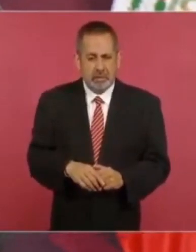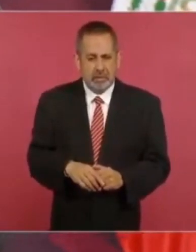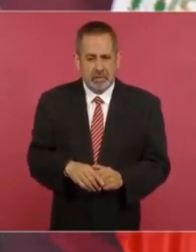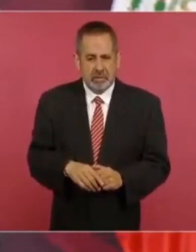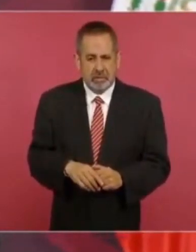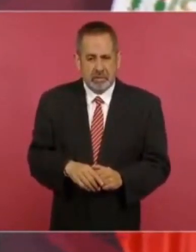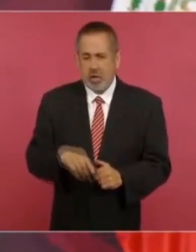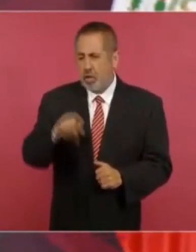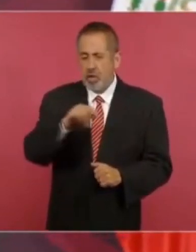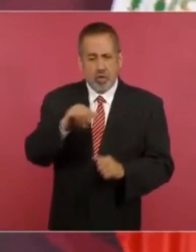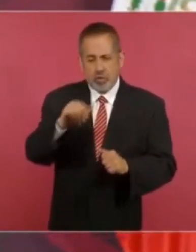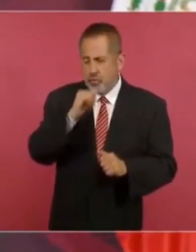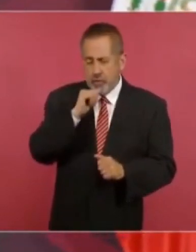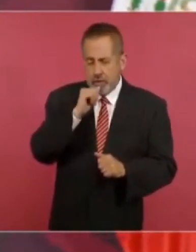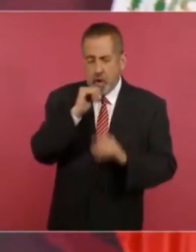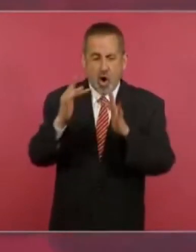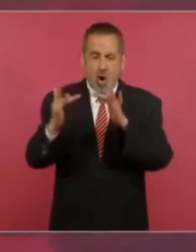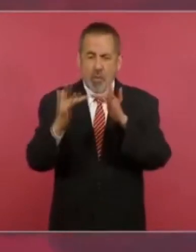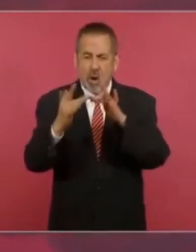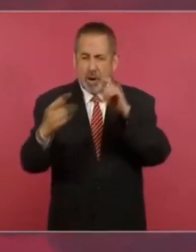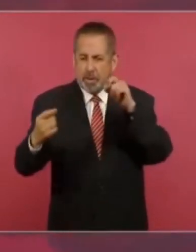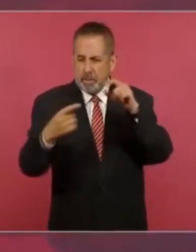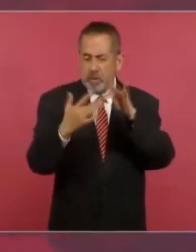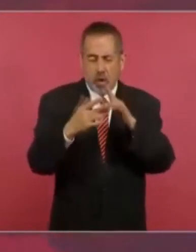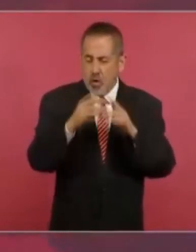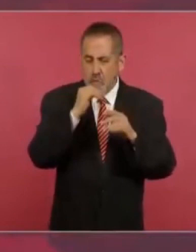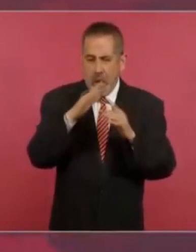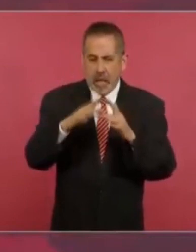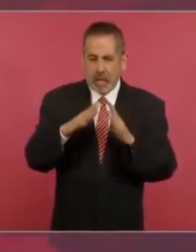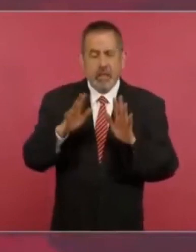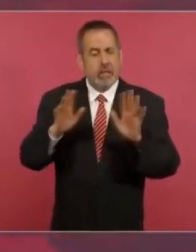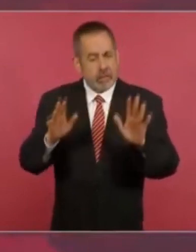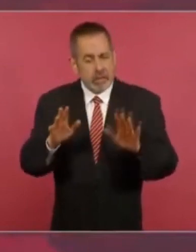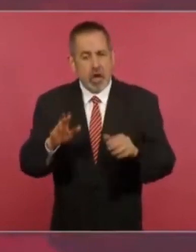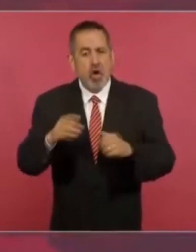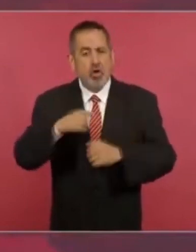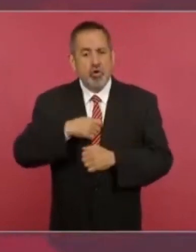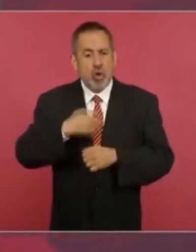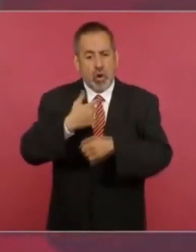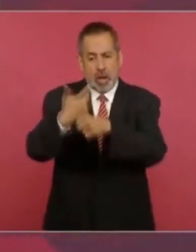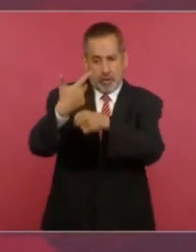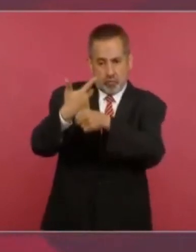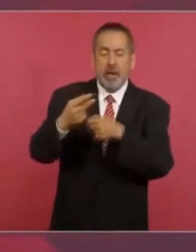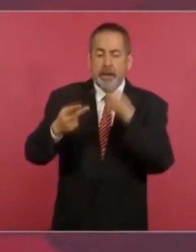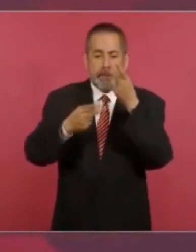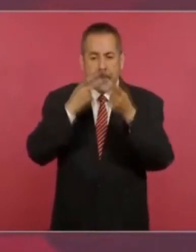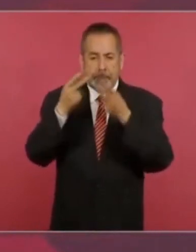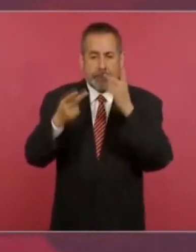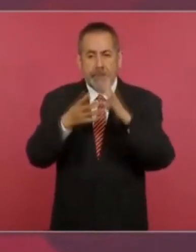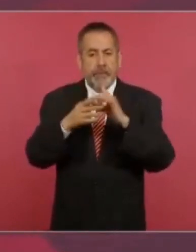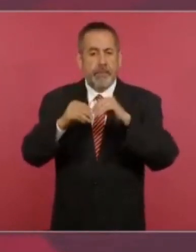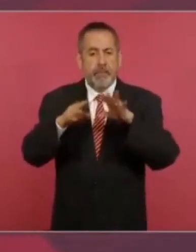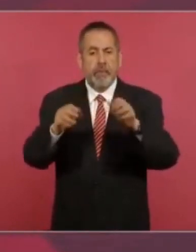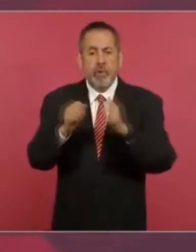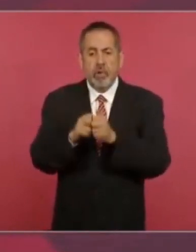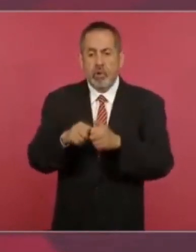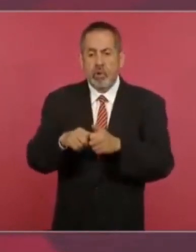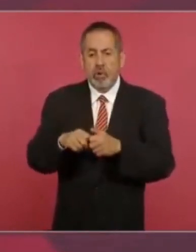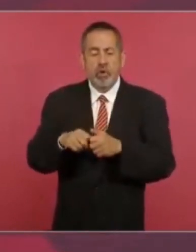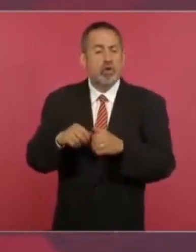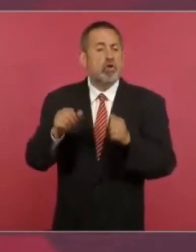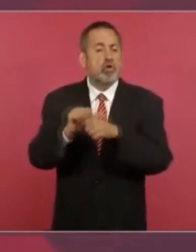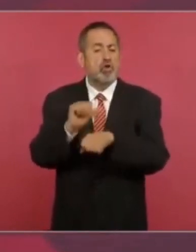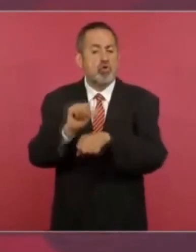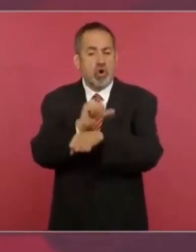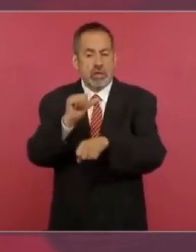todavía comunicación completa, yo grabé un mensaje que con carros